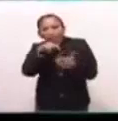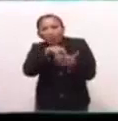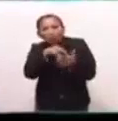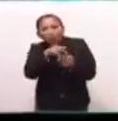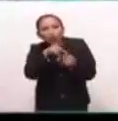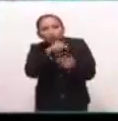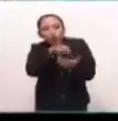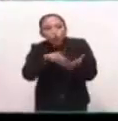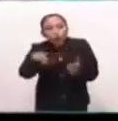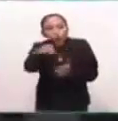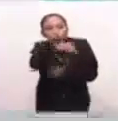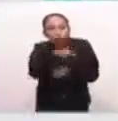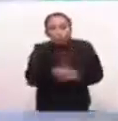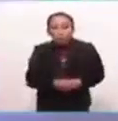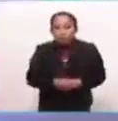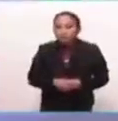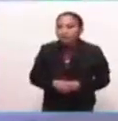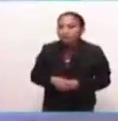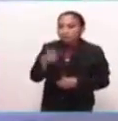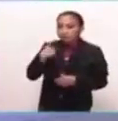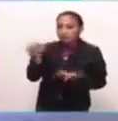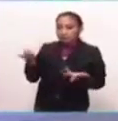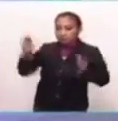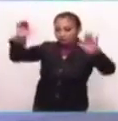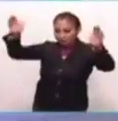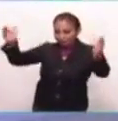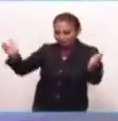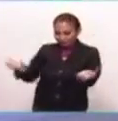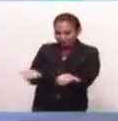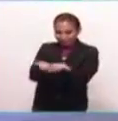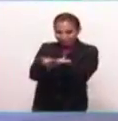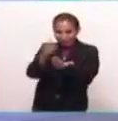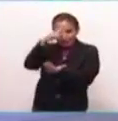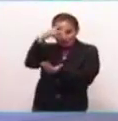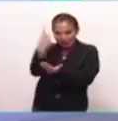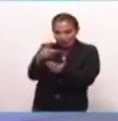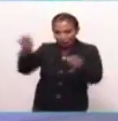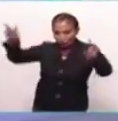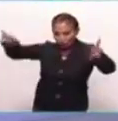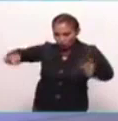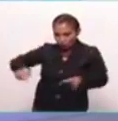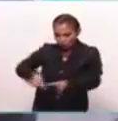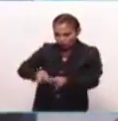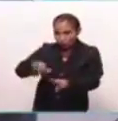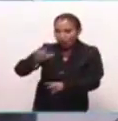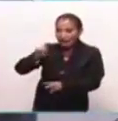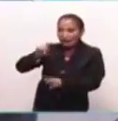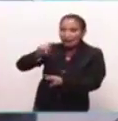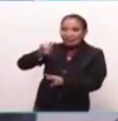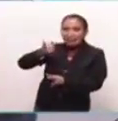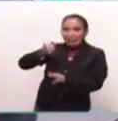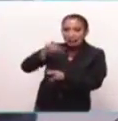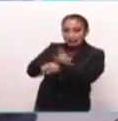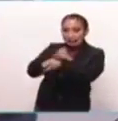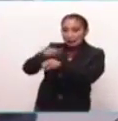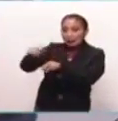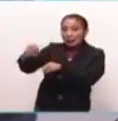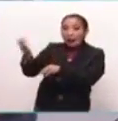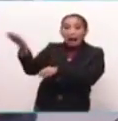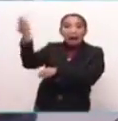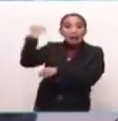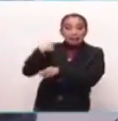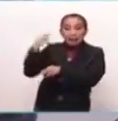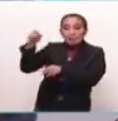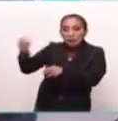está dentro de Iztapalapa. Muy bien. En lo que es la Cuenca de México, en lo que es la Alcaldía de Iztapalapa, antiguamente